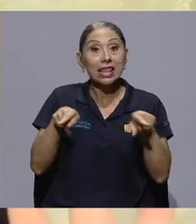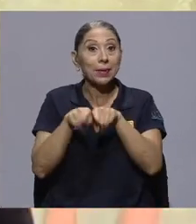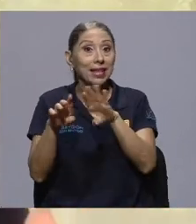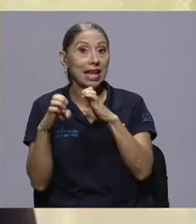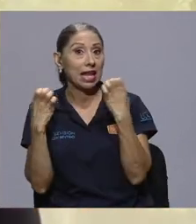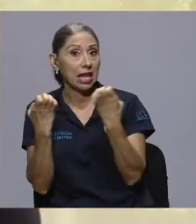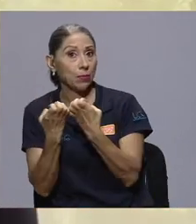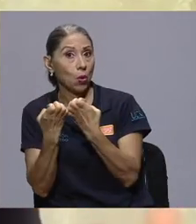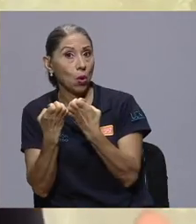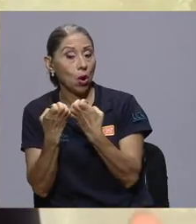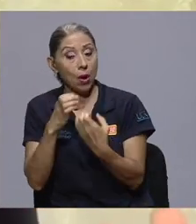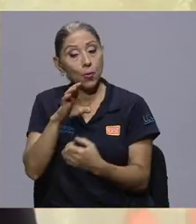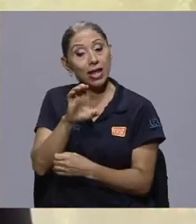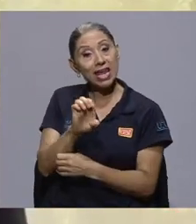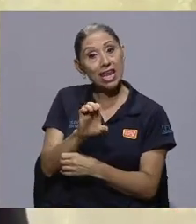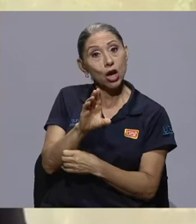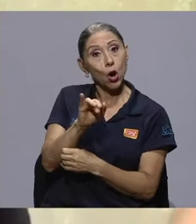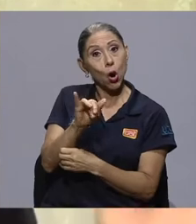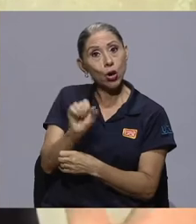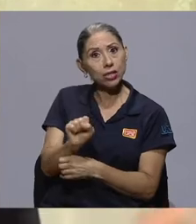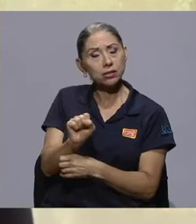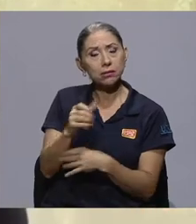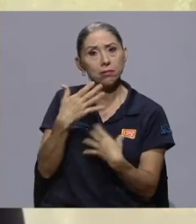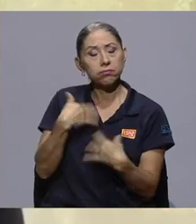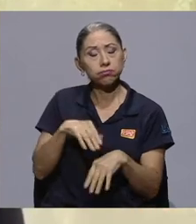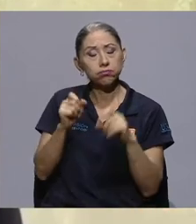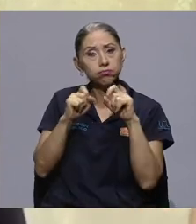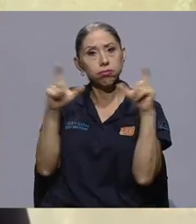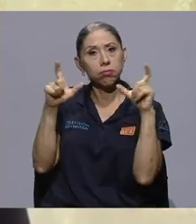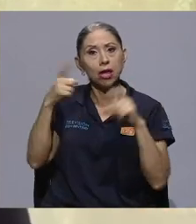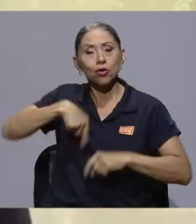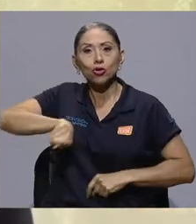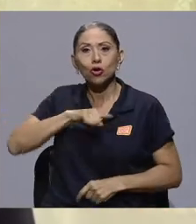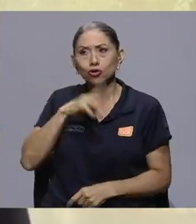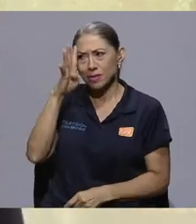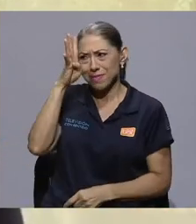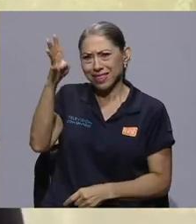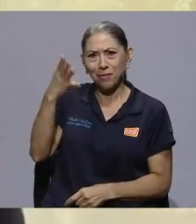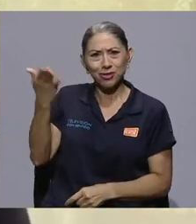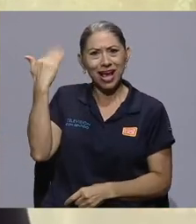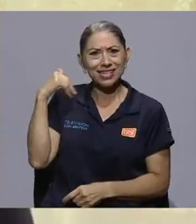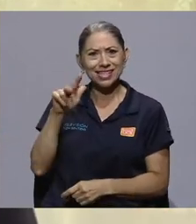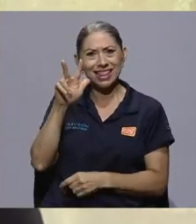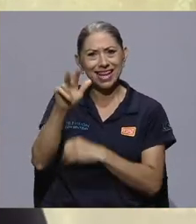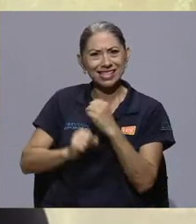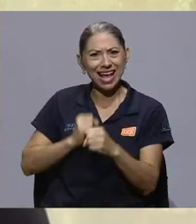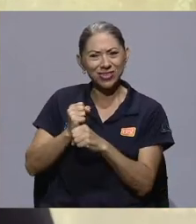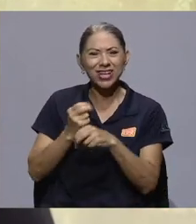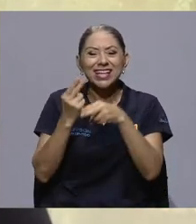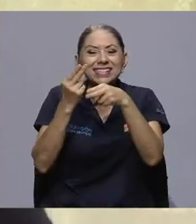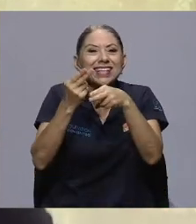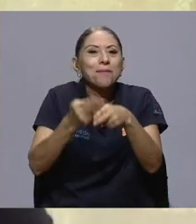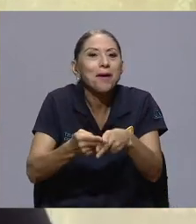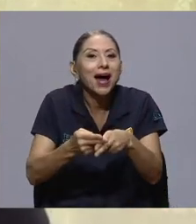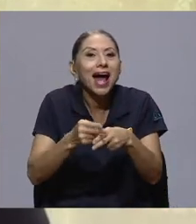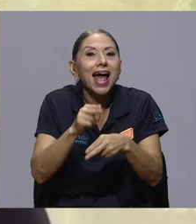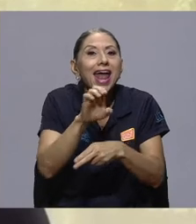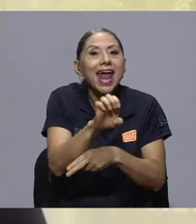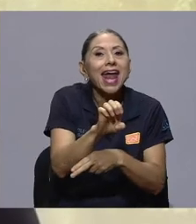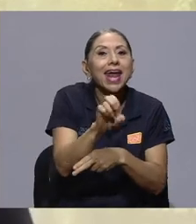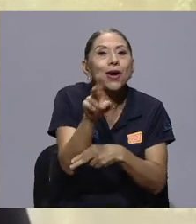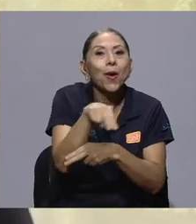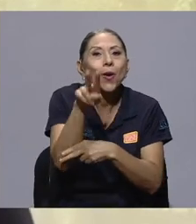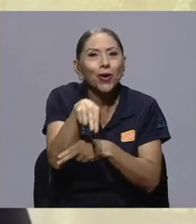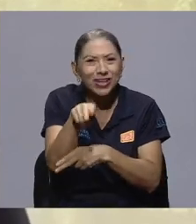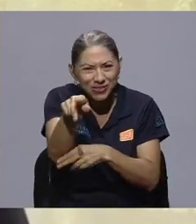E-Coins nos ha sorprendido muchísimo, nosotros lo inventamos hace tres años como E-Colones, tal vez algunos se acuerdan de ese nombre, pero rapidísimo